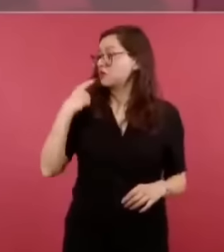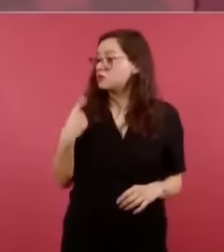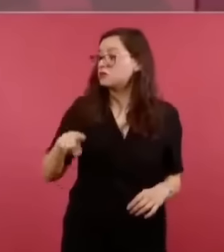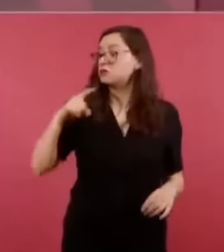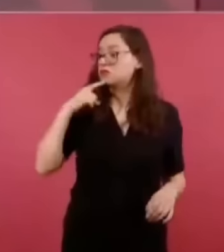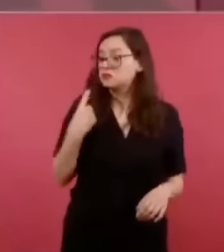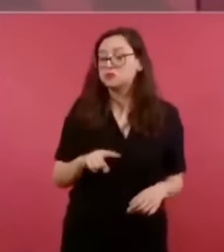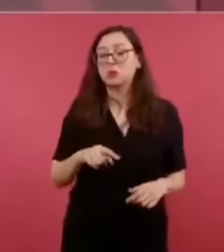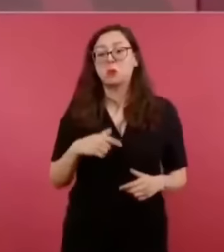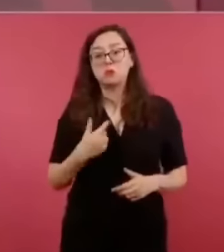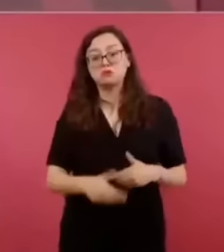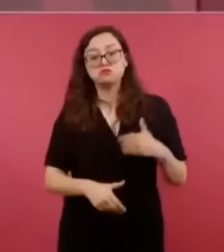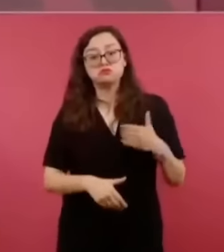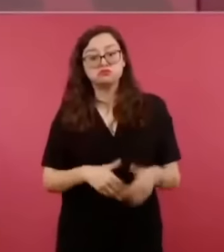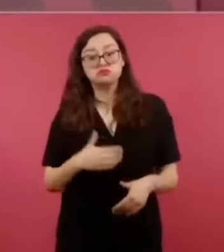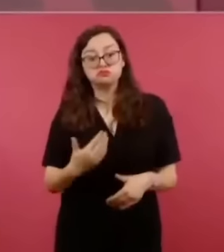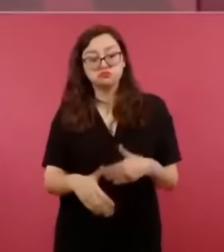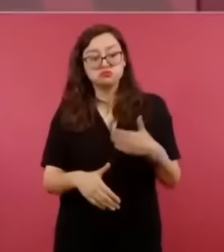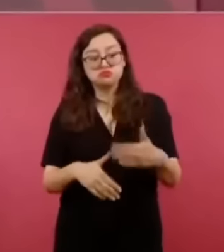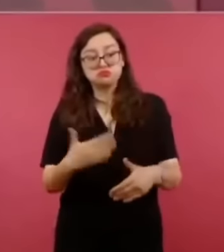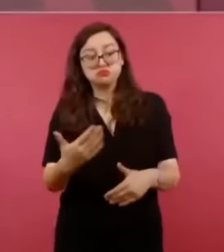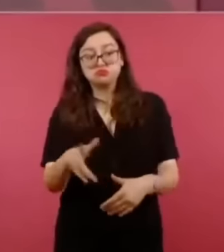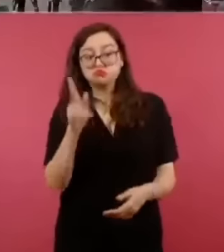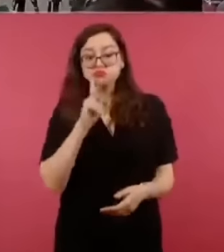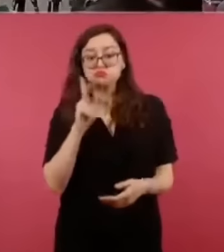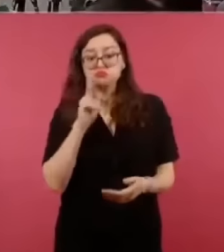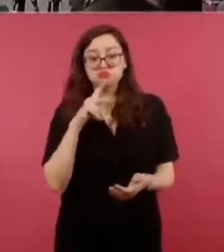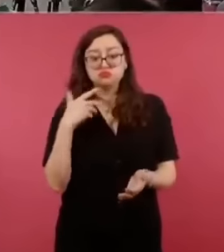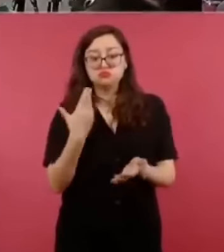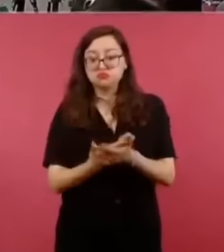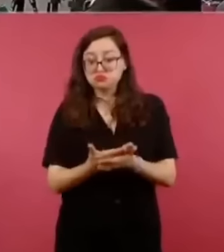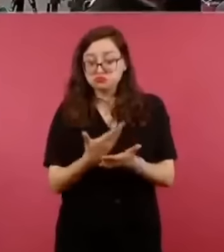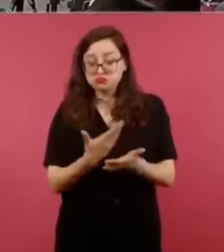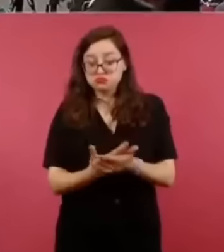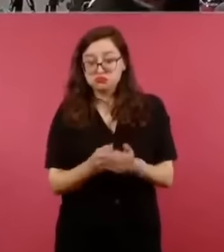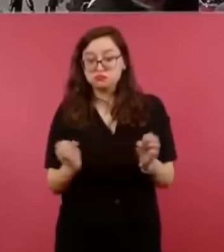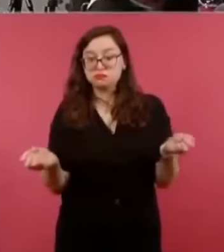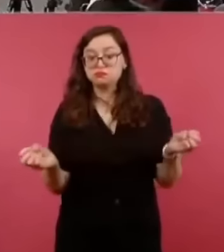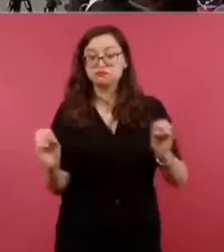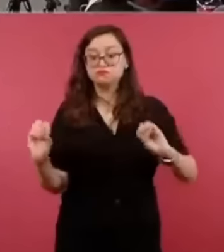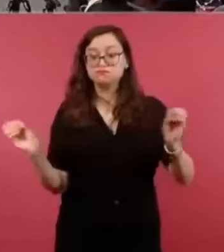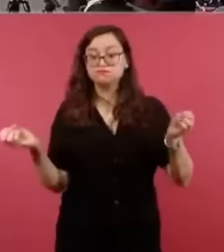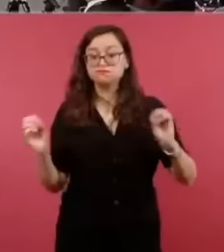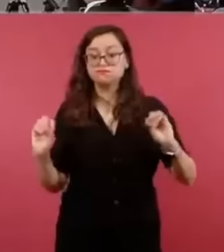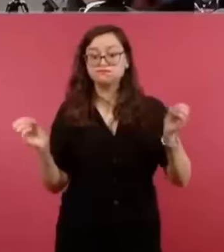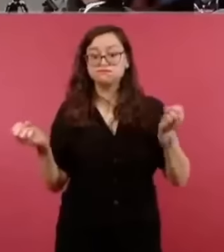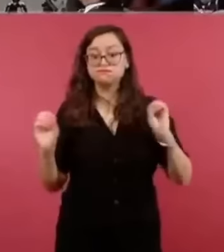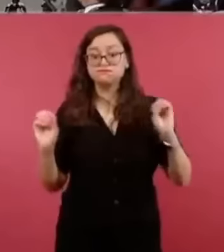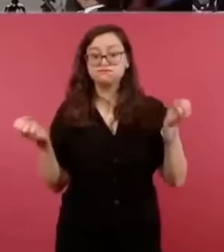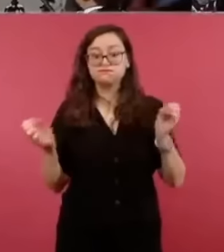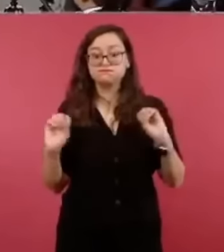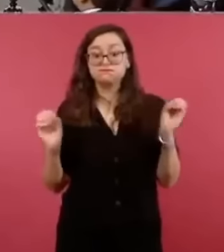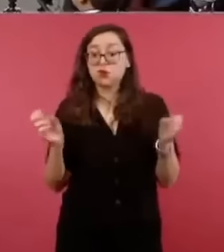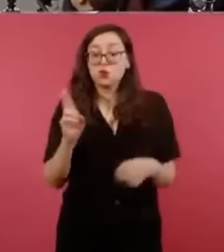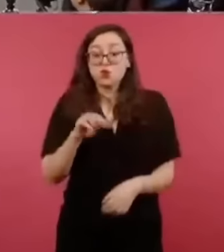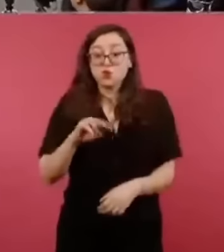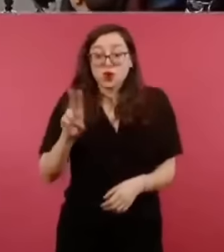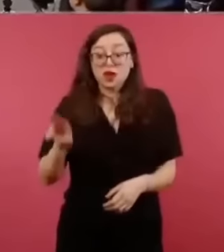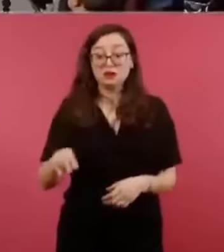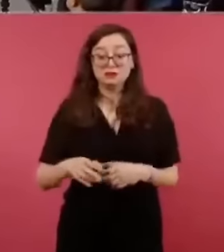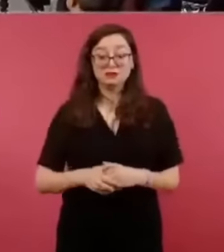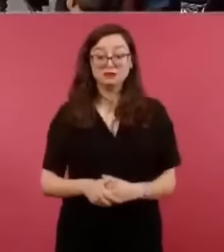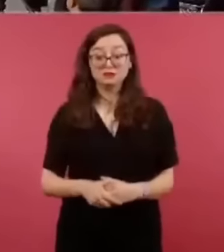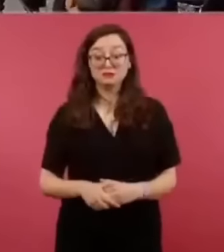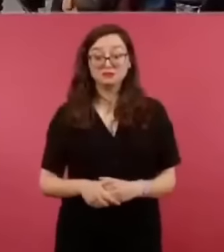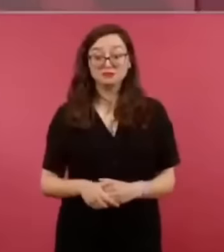para no poner otros ejemplos,